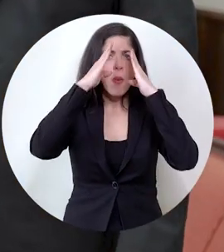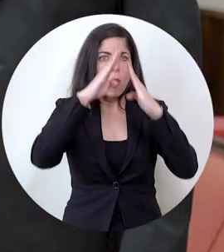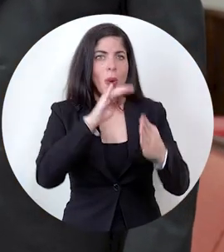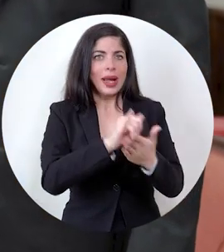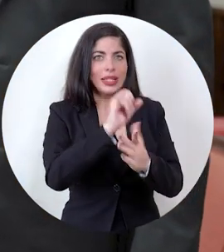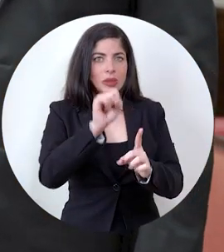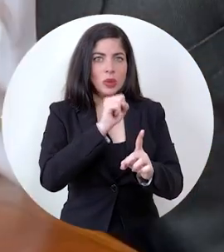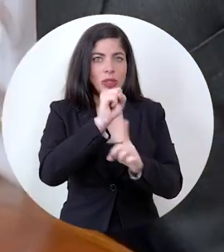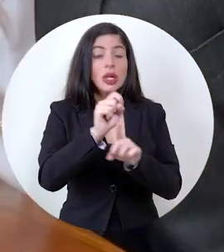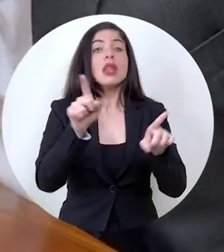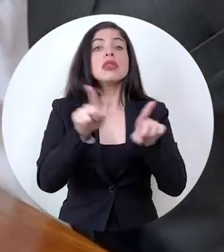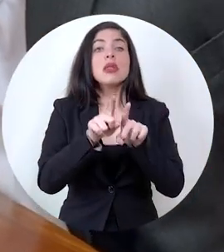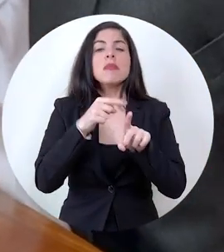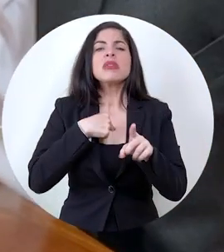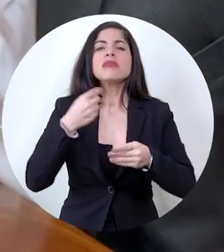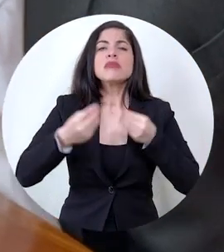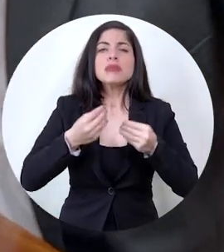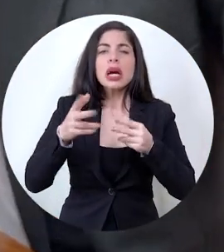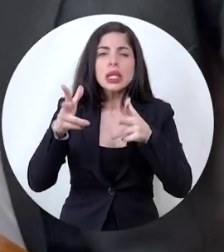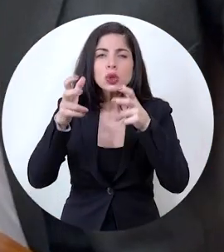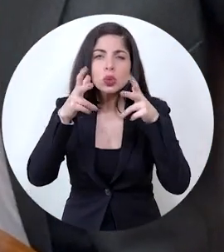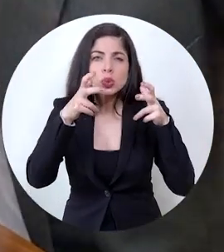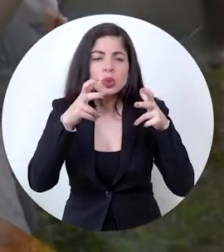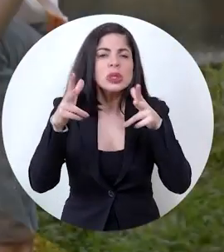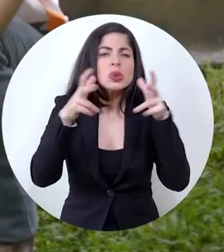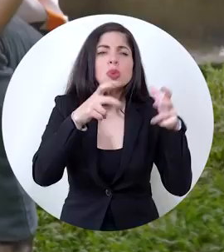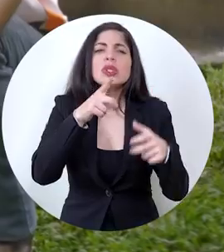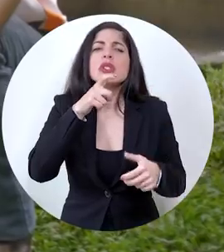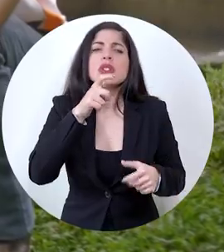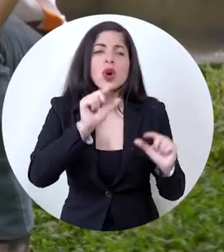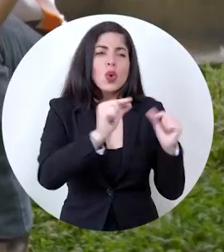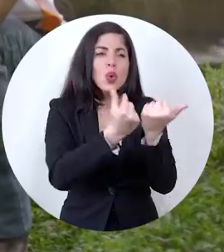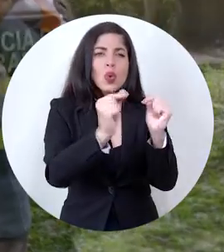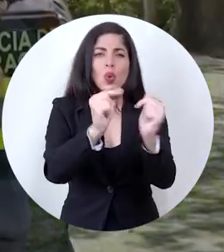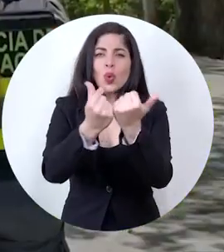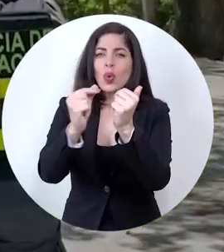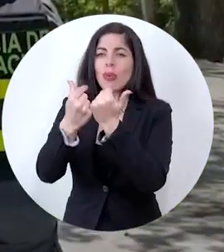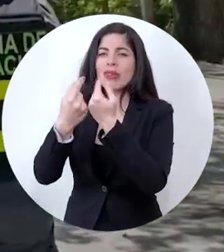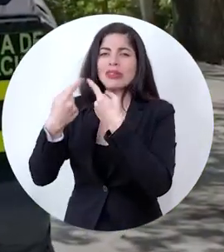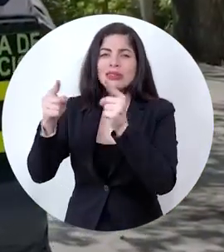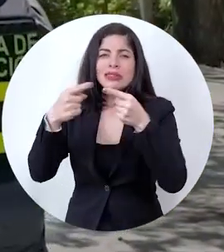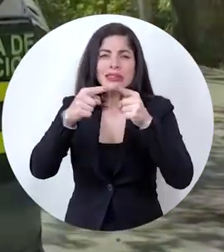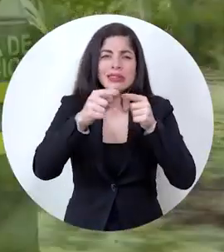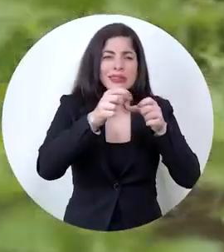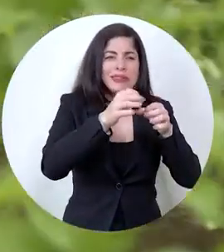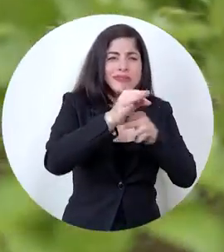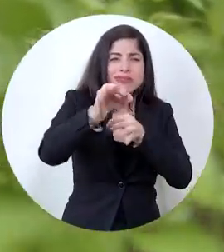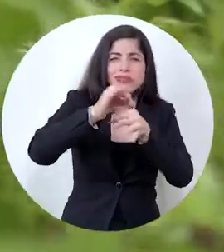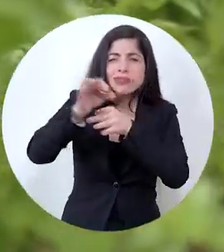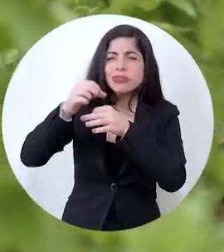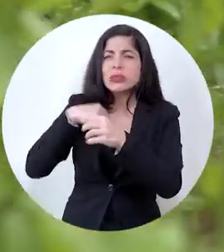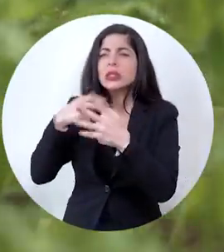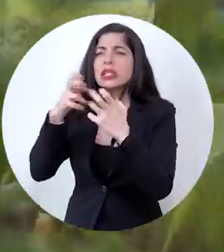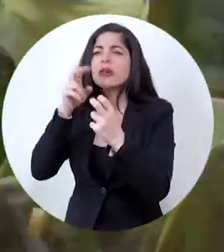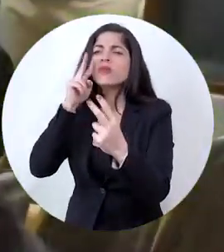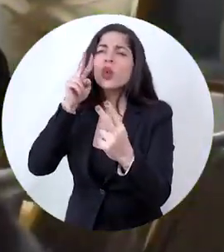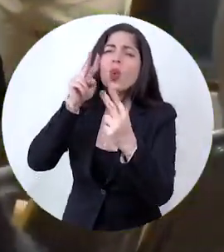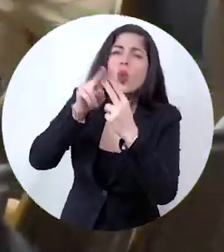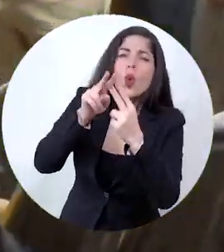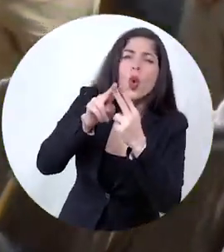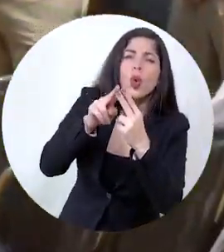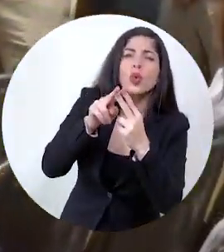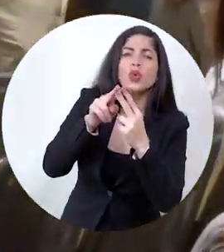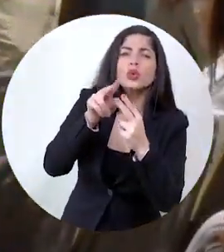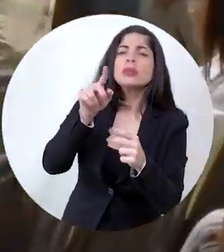atender esto, pero también voy a escuchar. Voy a escuchar a los sectores de distintos rincones del país para